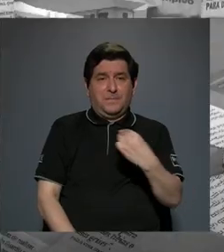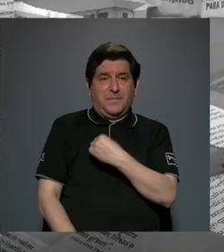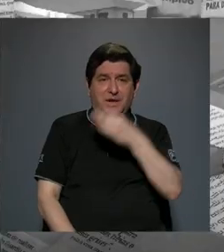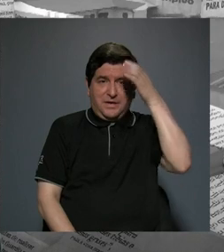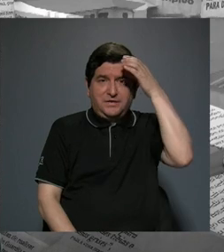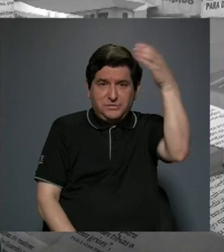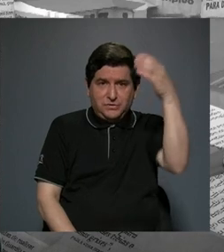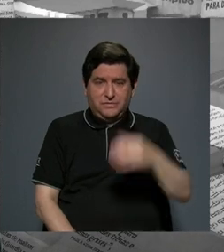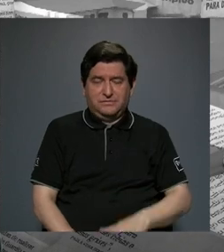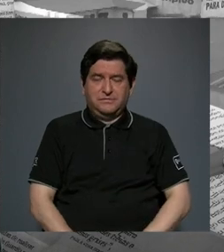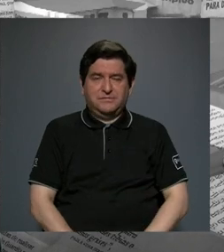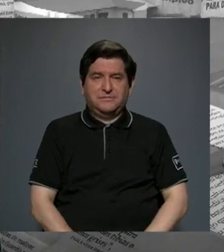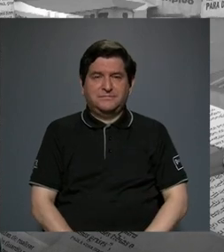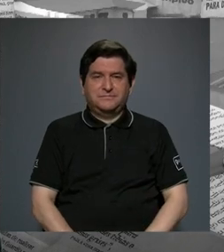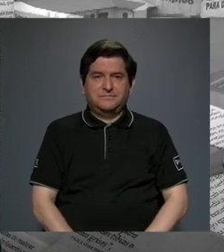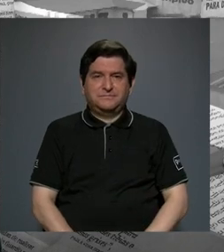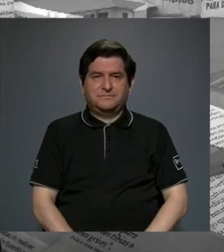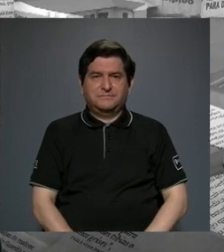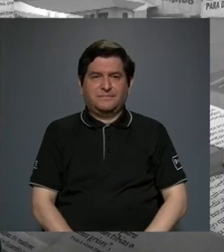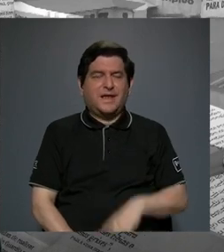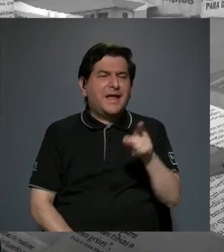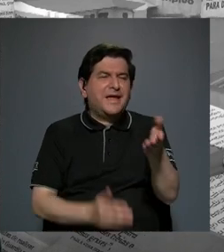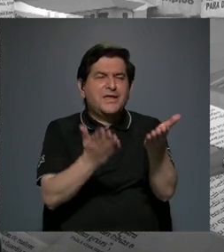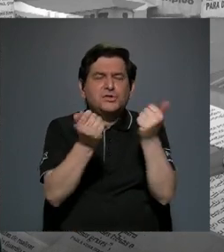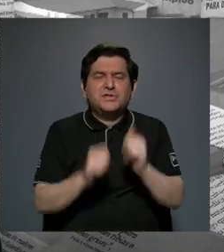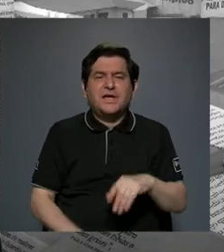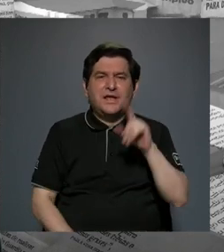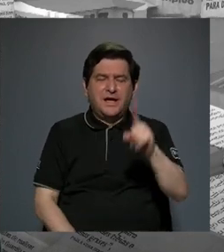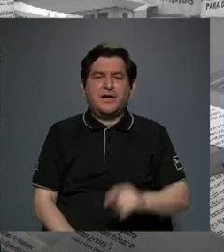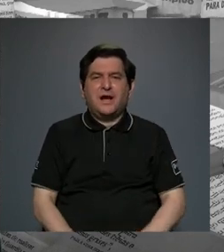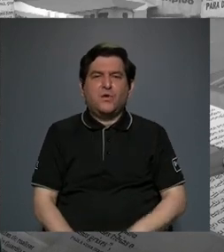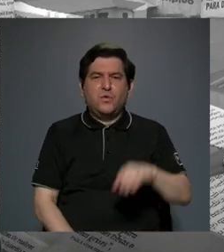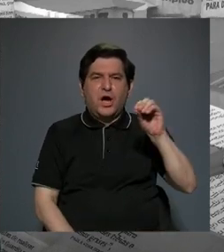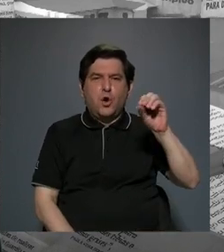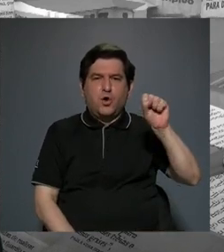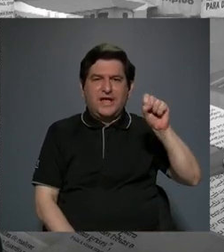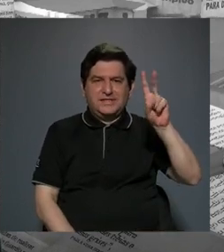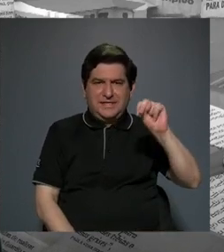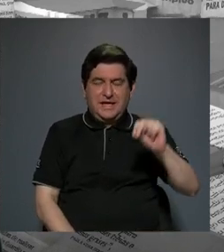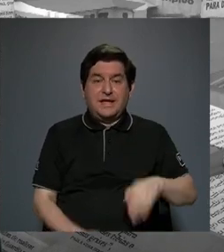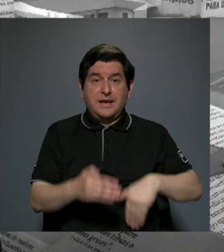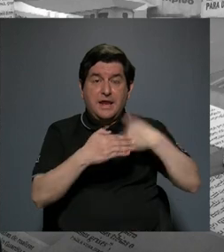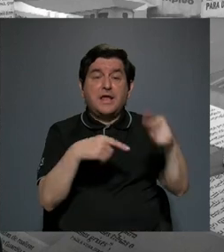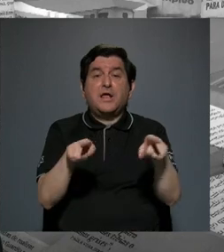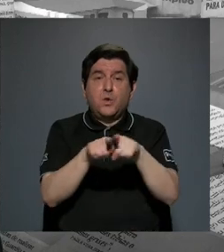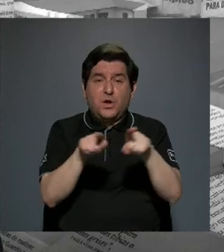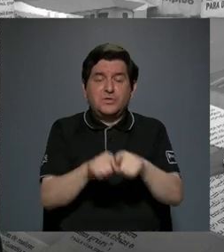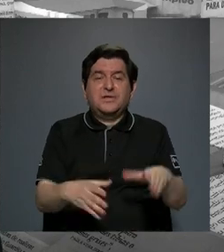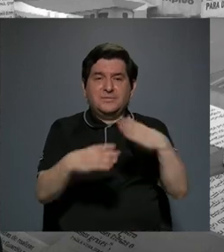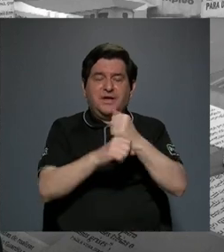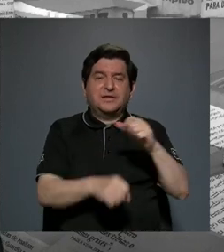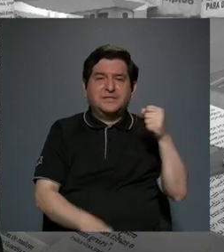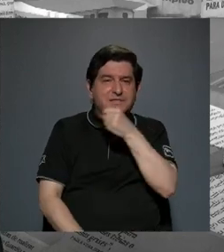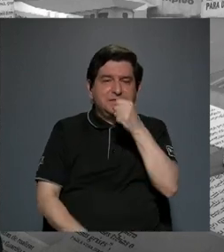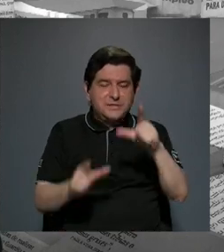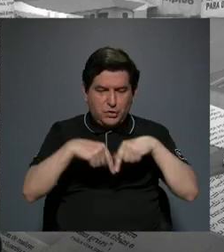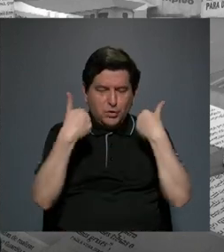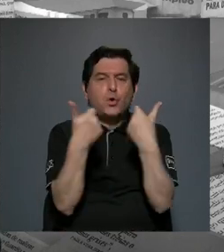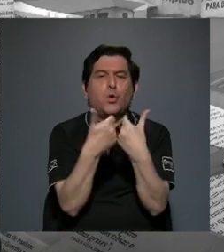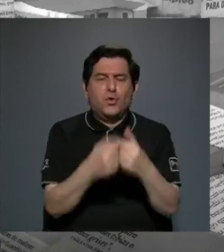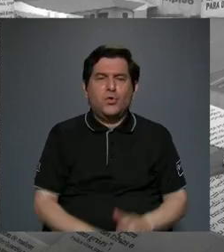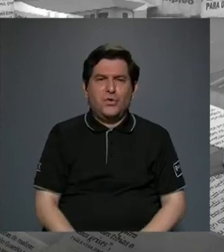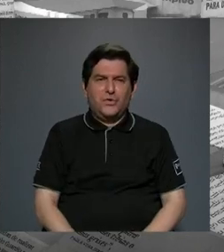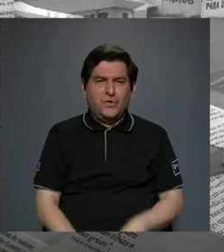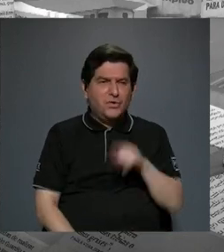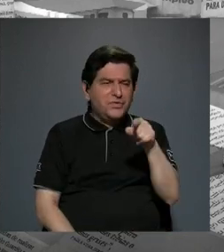etcétera, que querían una orquesta y luego decidieron también formar un coro. Hablemos de esos